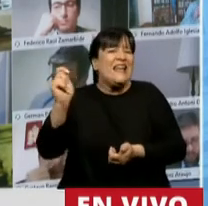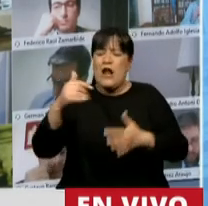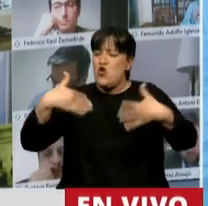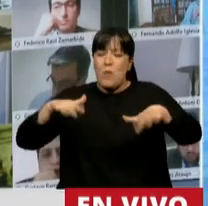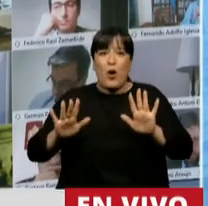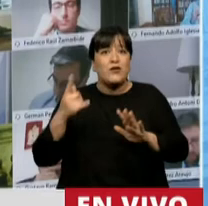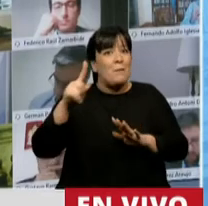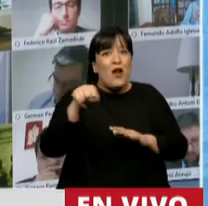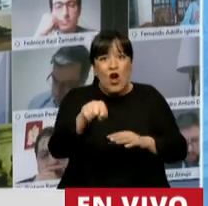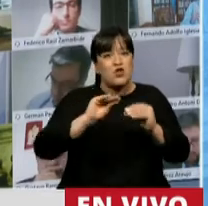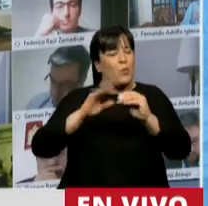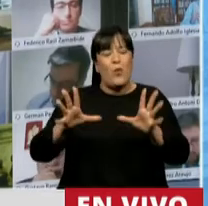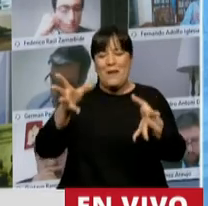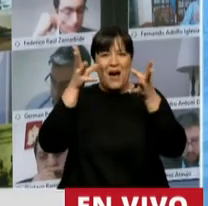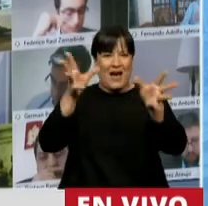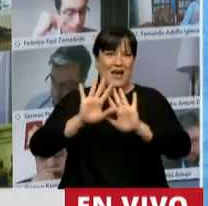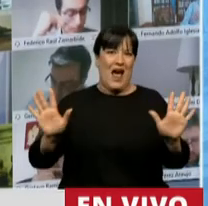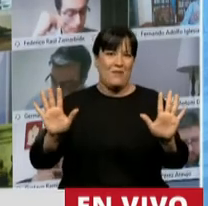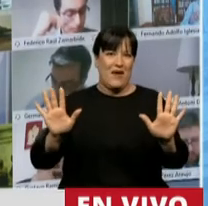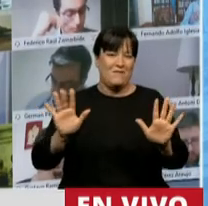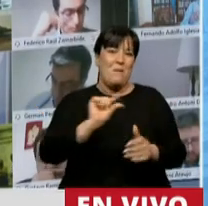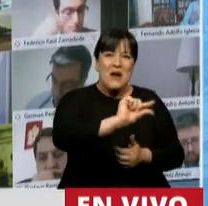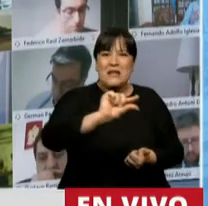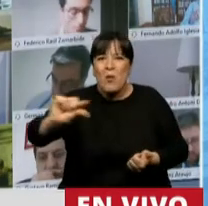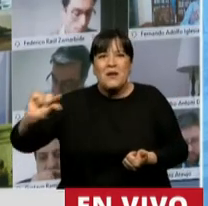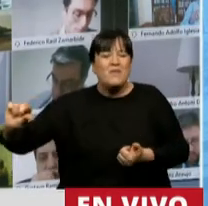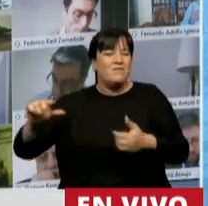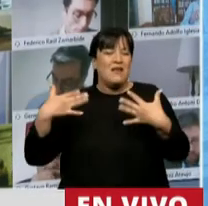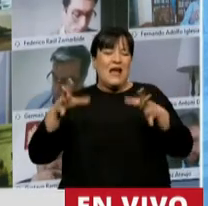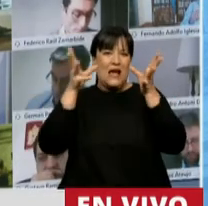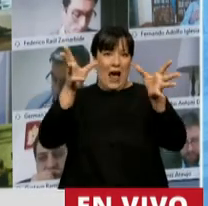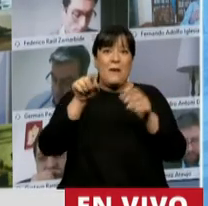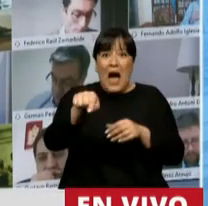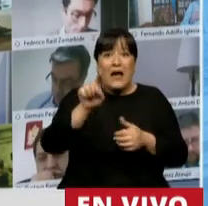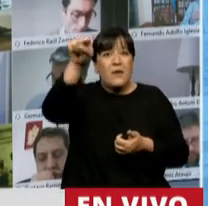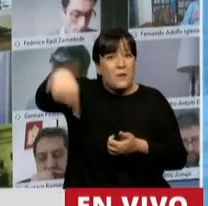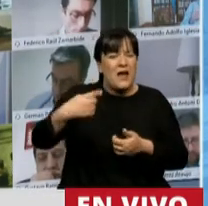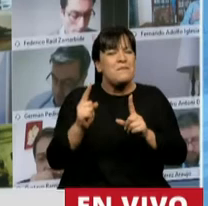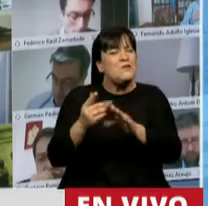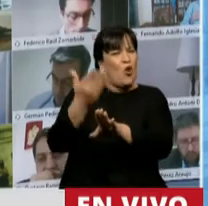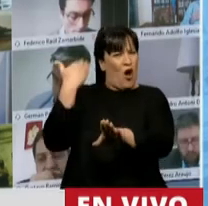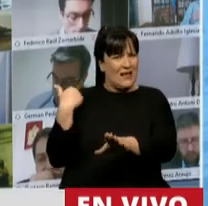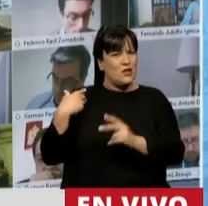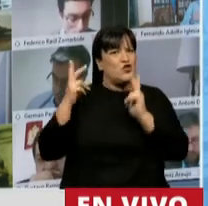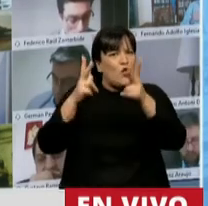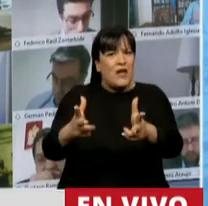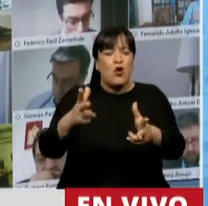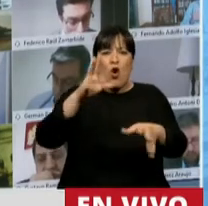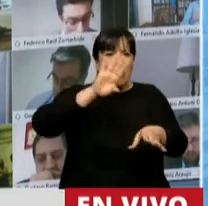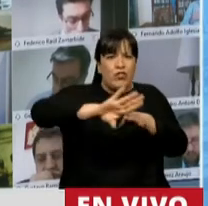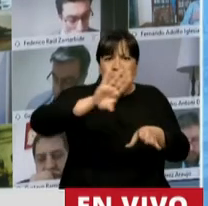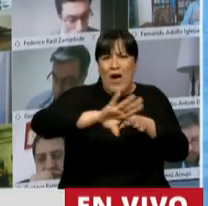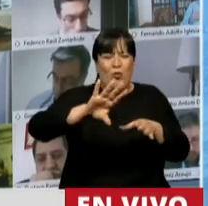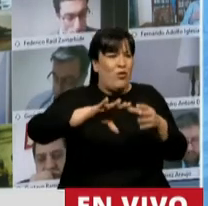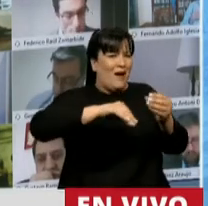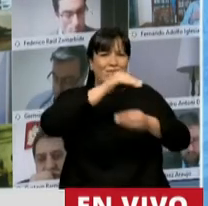son un problema grave. De ello se deviene, esto que yo dije al principio, el sobreendeudamiento